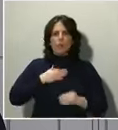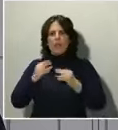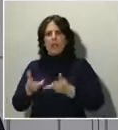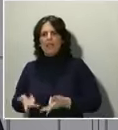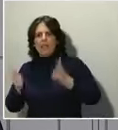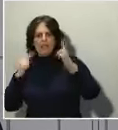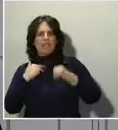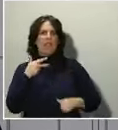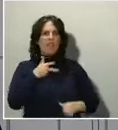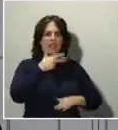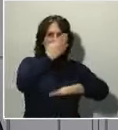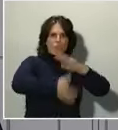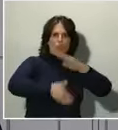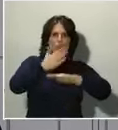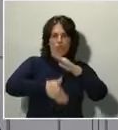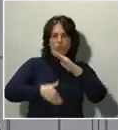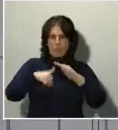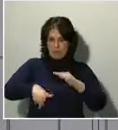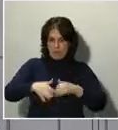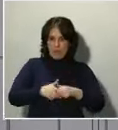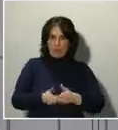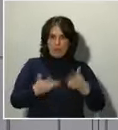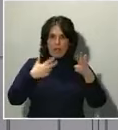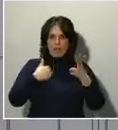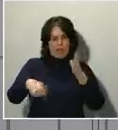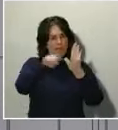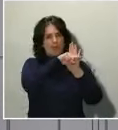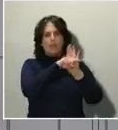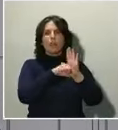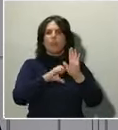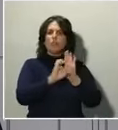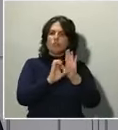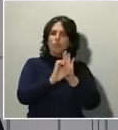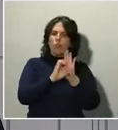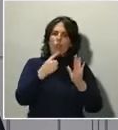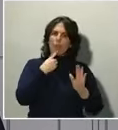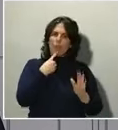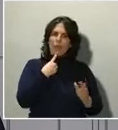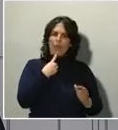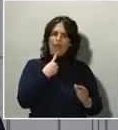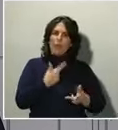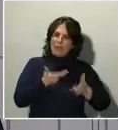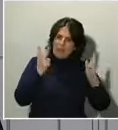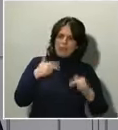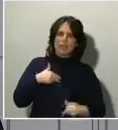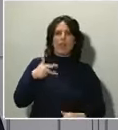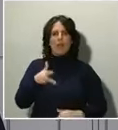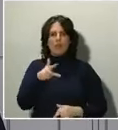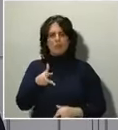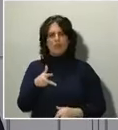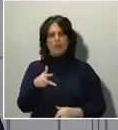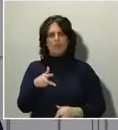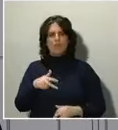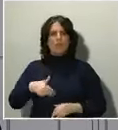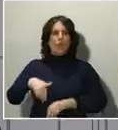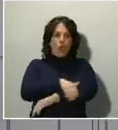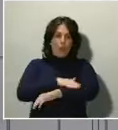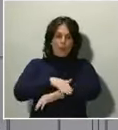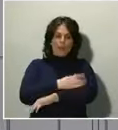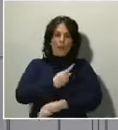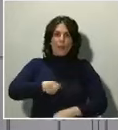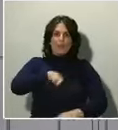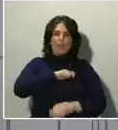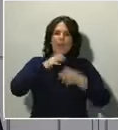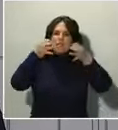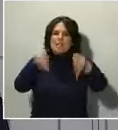nosotros como democracia y que están reconocidos en la Constitución española. El Gobierno de España ha pretendido guardar siempre ese equilibrio, ese